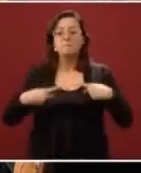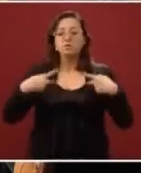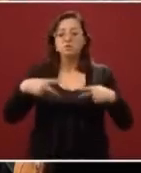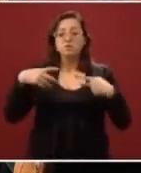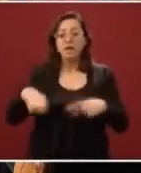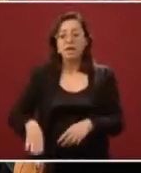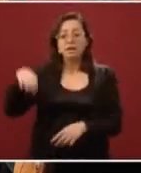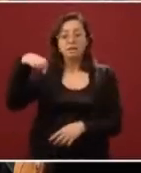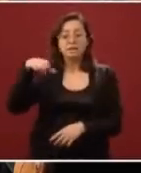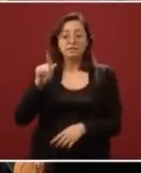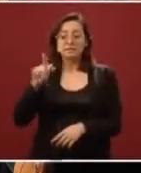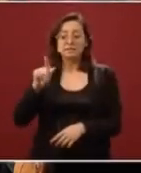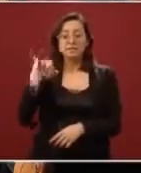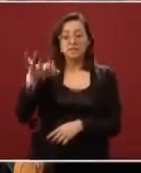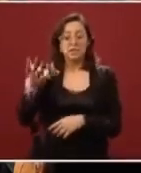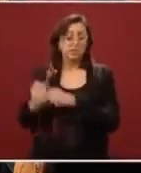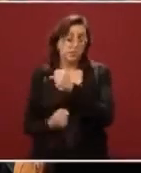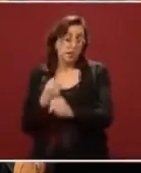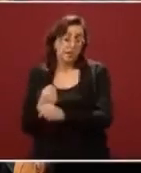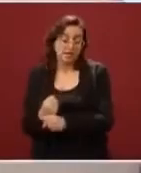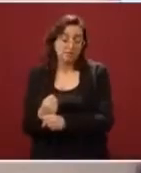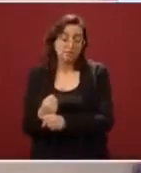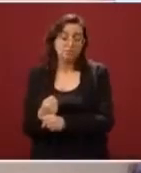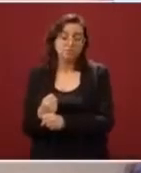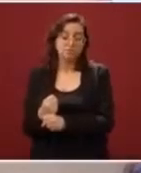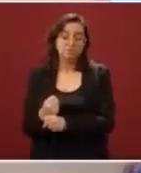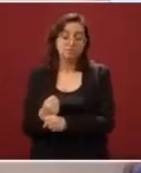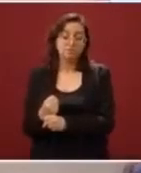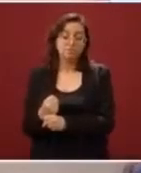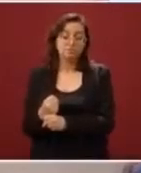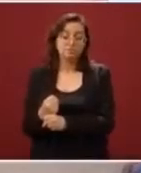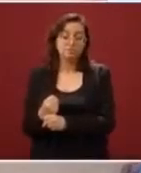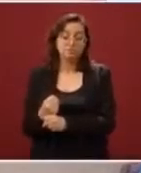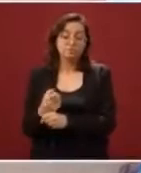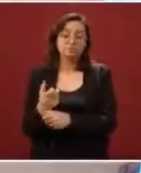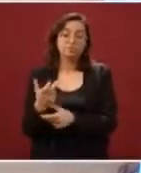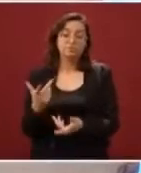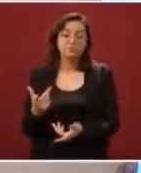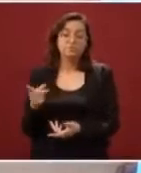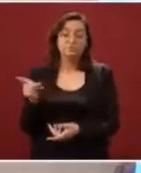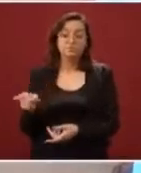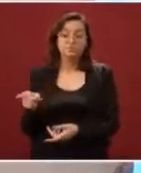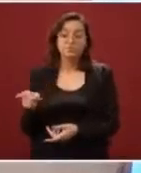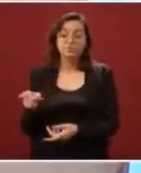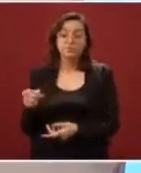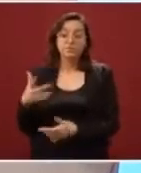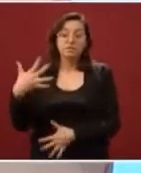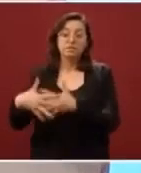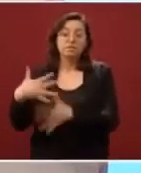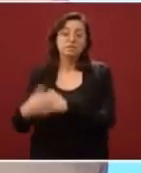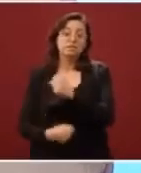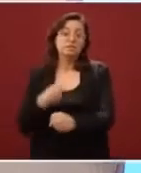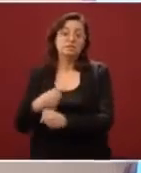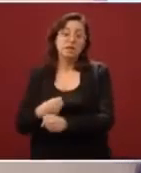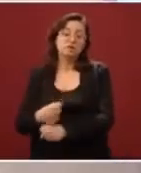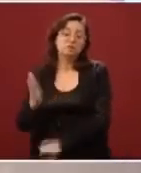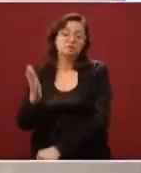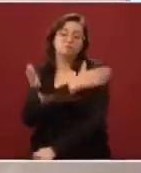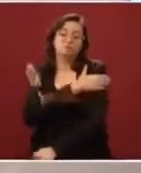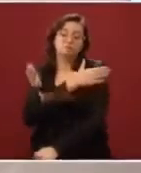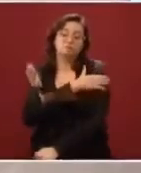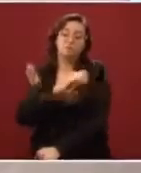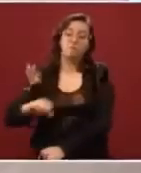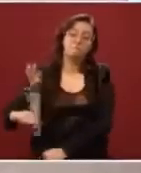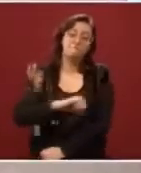de 74 años de edad y con antecedente de 15 años de padecer hipertensión